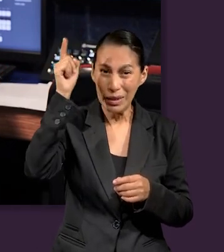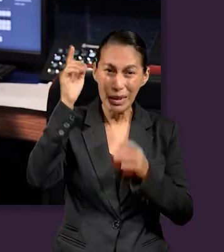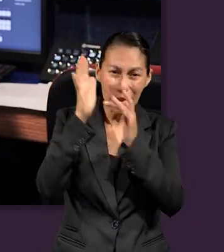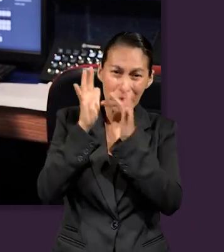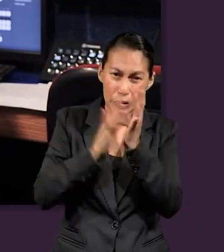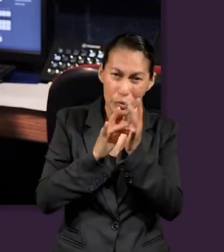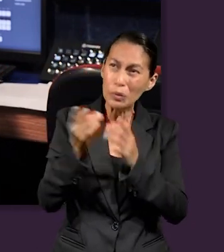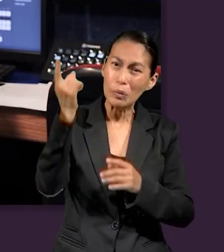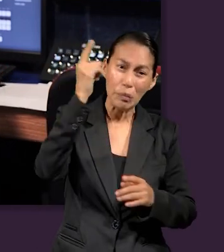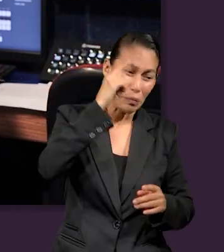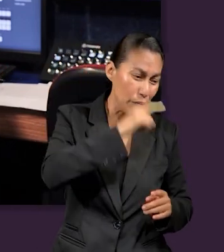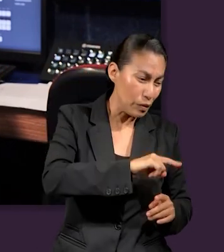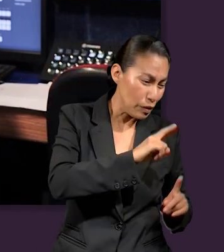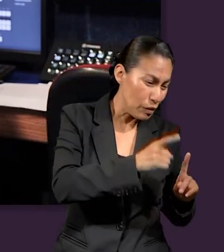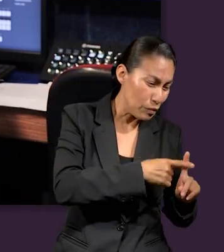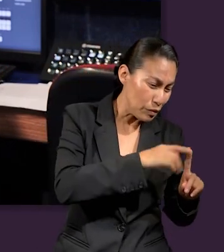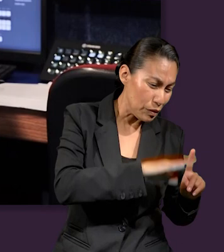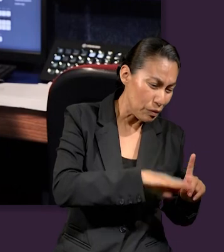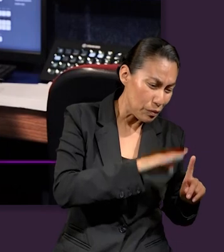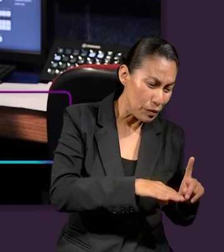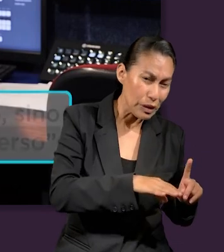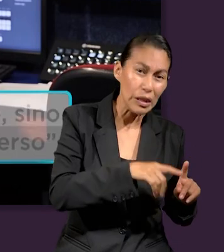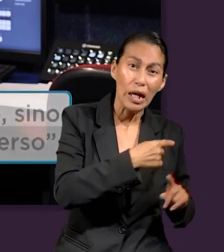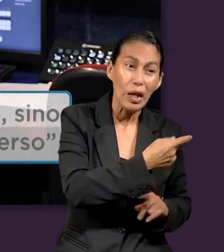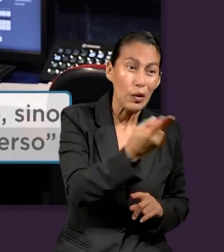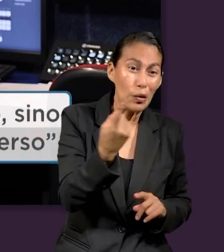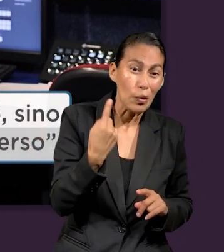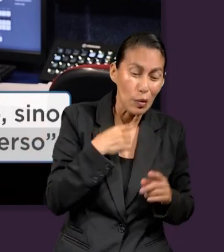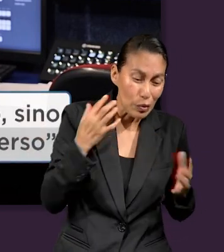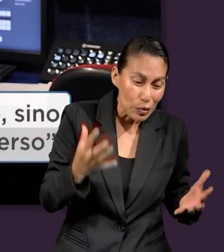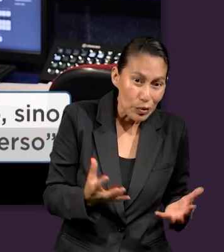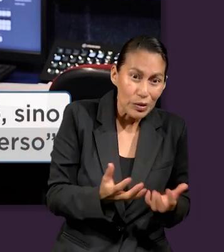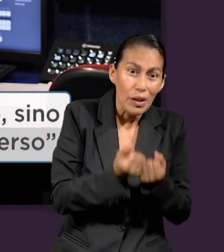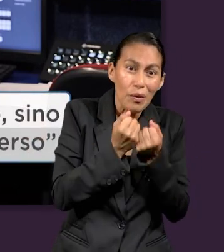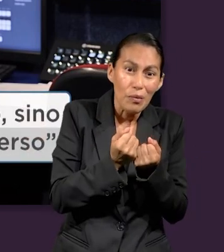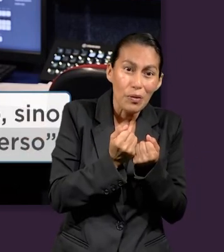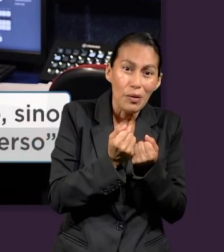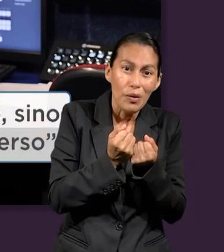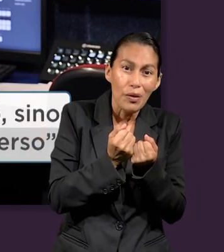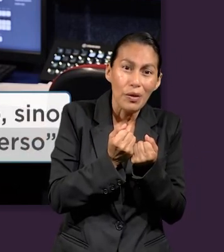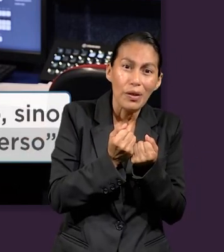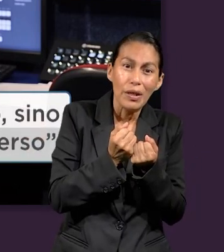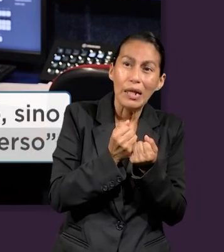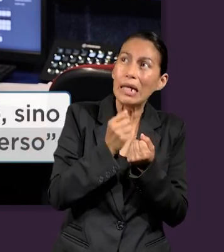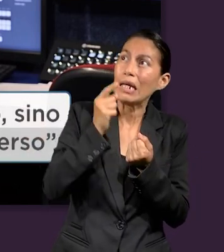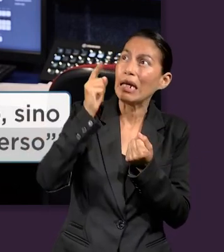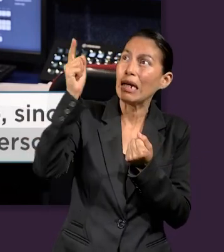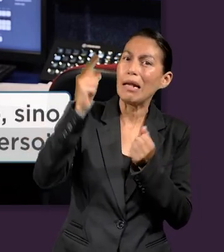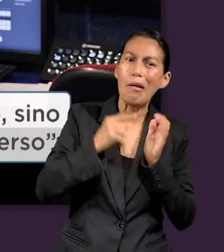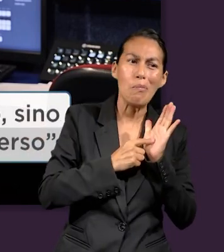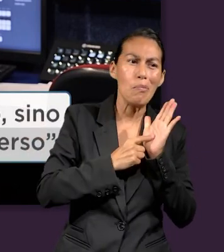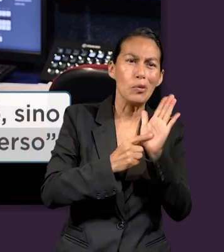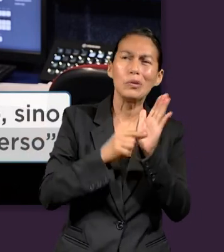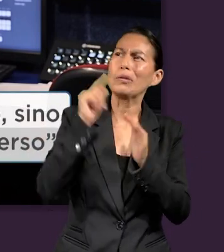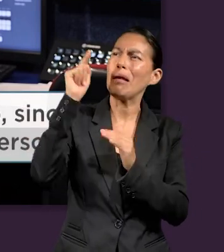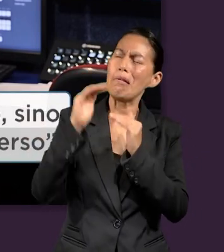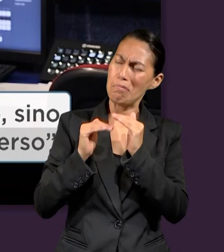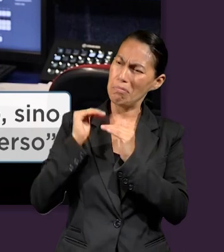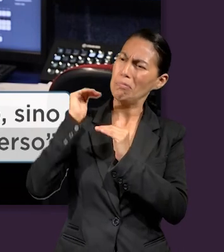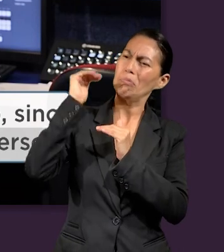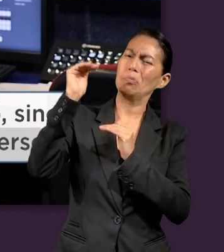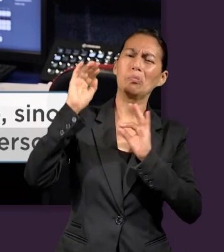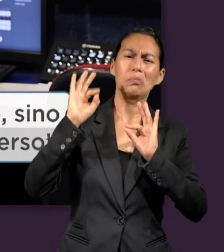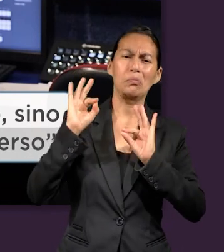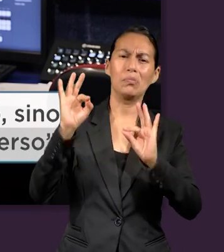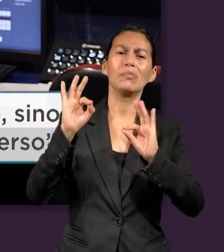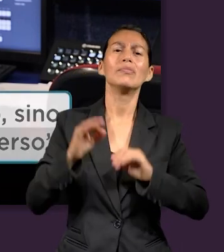que fue inmolado. La muerte de Jesús no solamente nos redimió, sino también vindicó su carácter ante